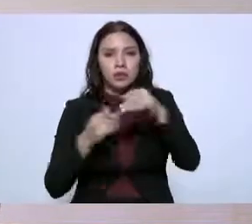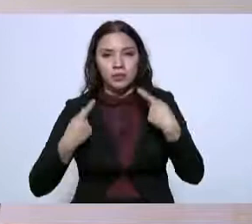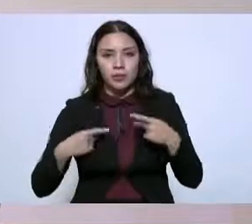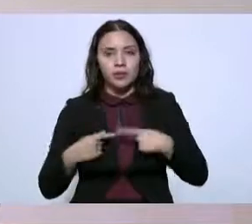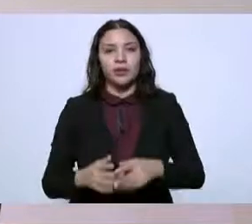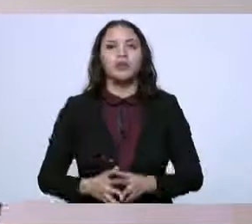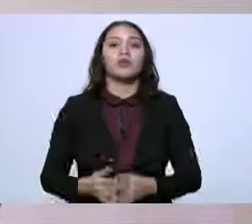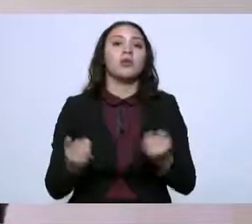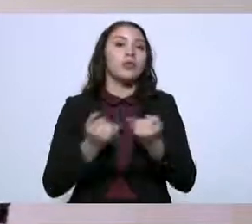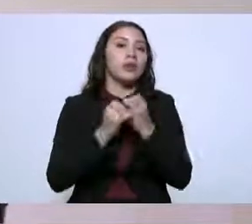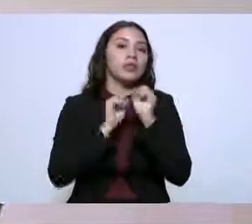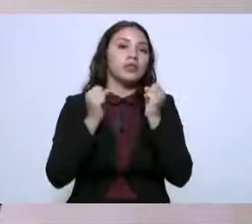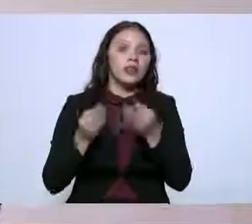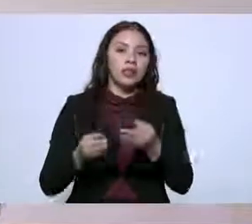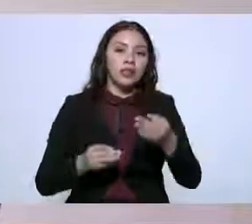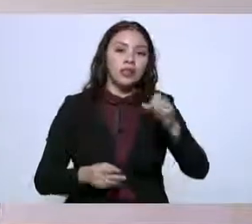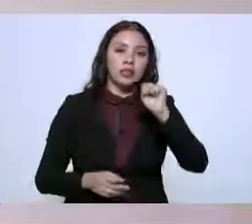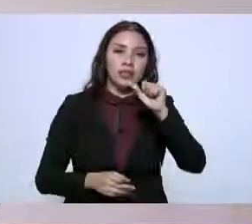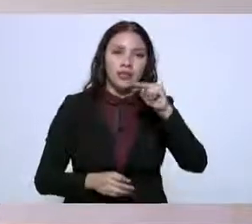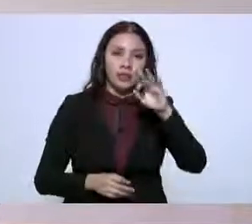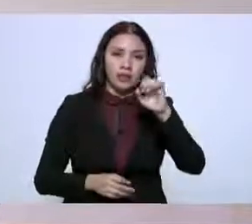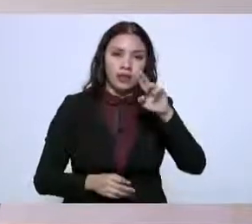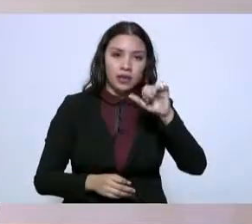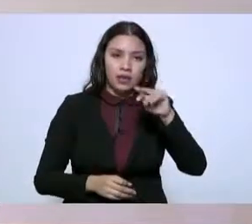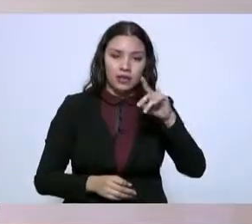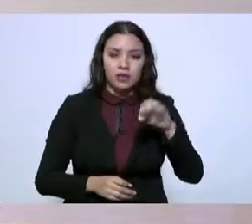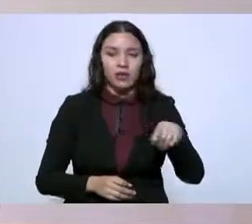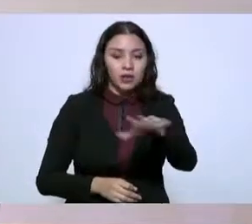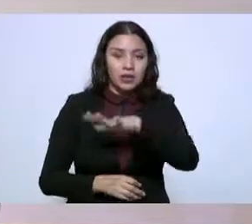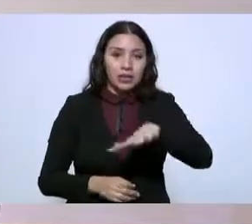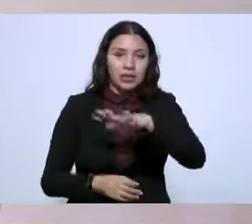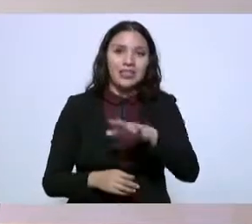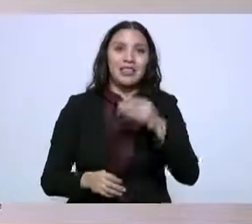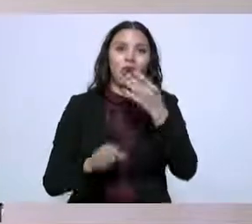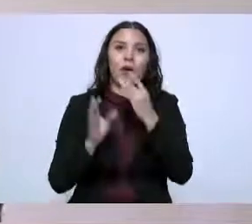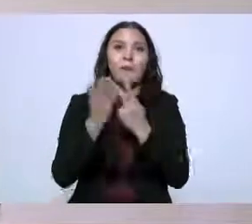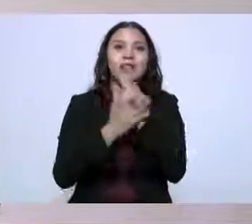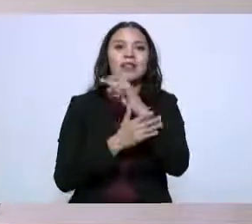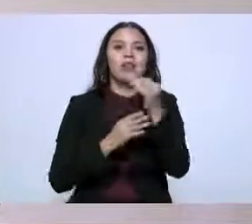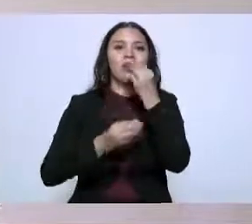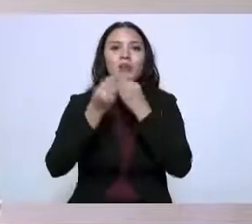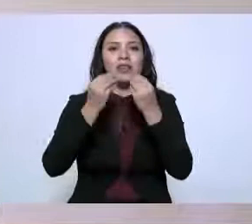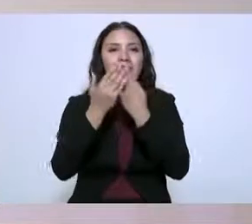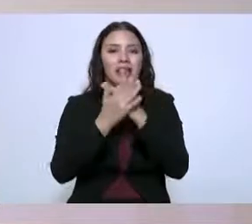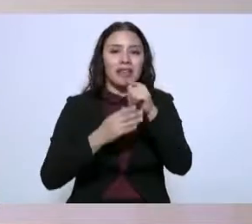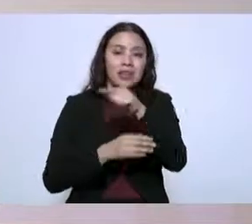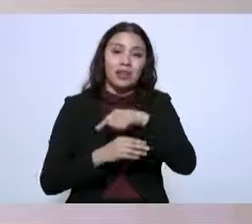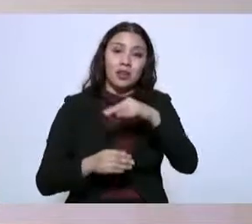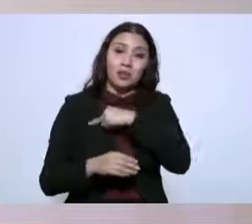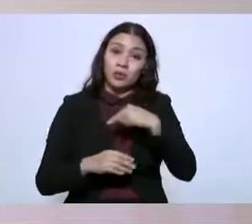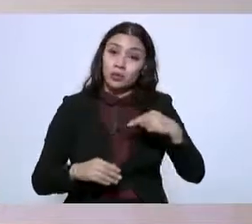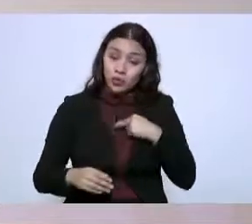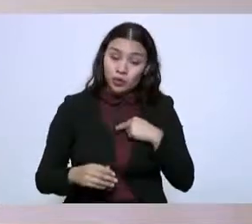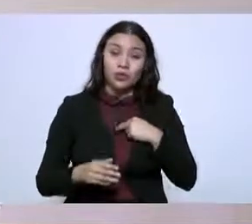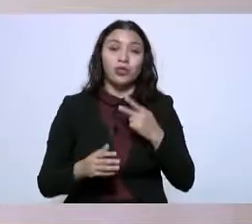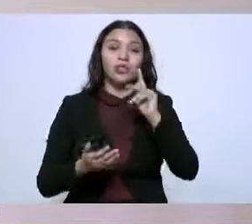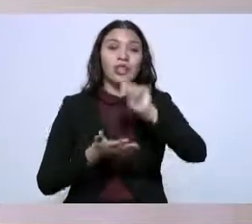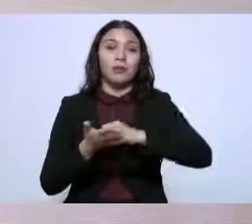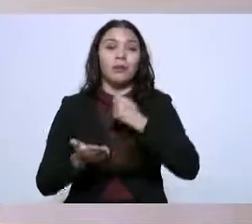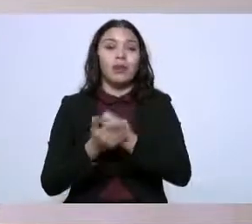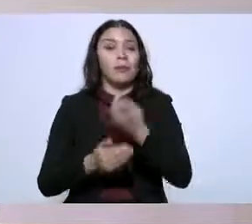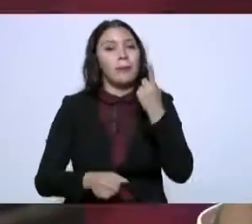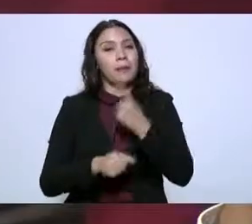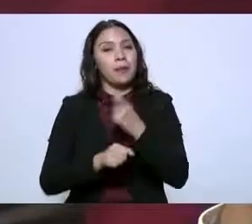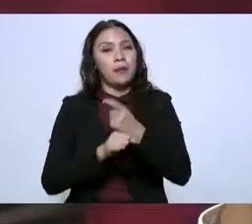San Fernando, la planta de alimentos balanceados, somos el primer productor de sorgo. Este año